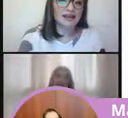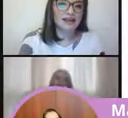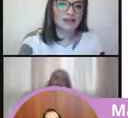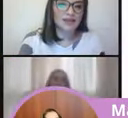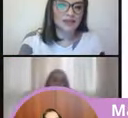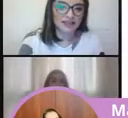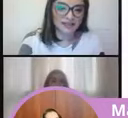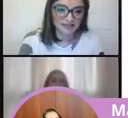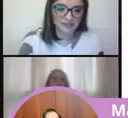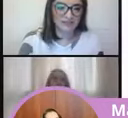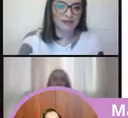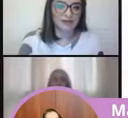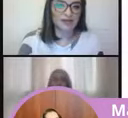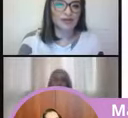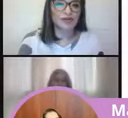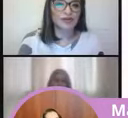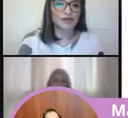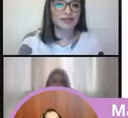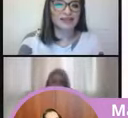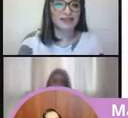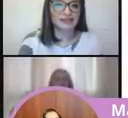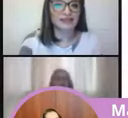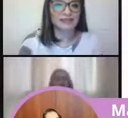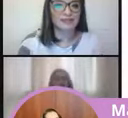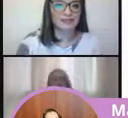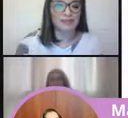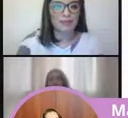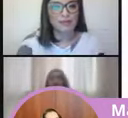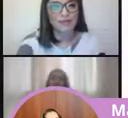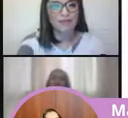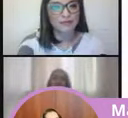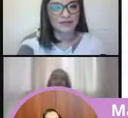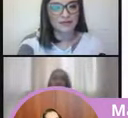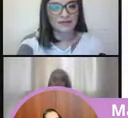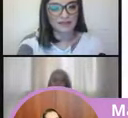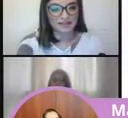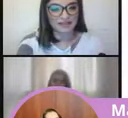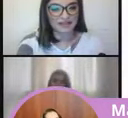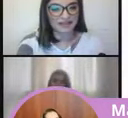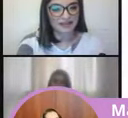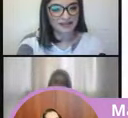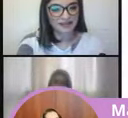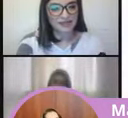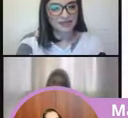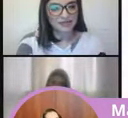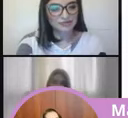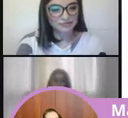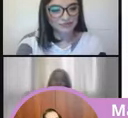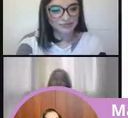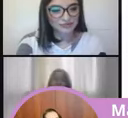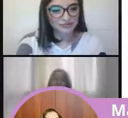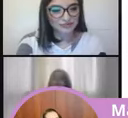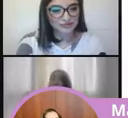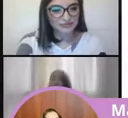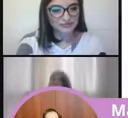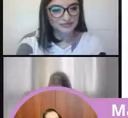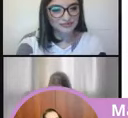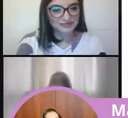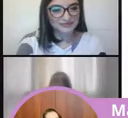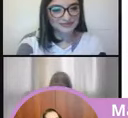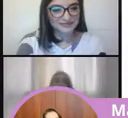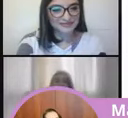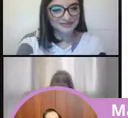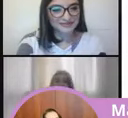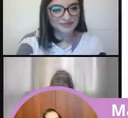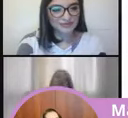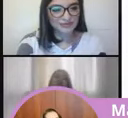la ciudadanía y si me apoyan con la siguiente. Claro que sí, antes de iniciar mi queridísima